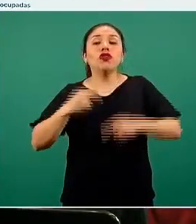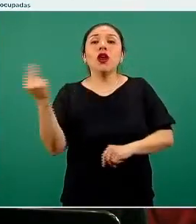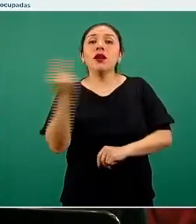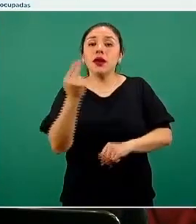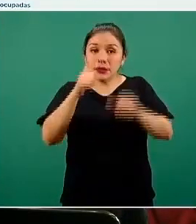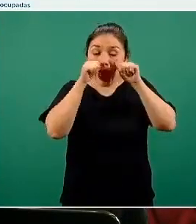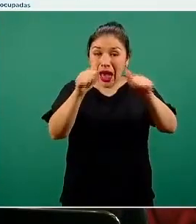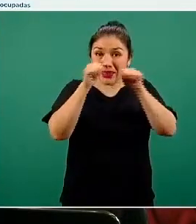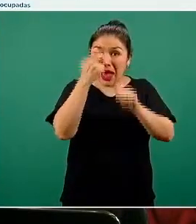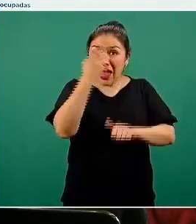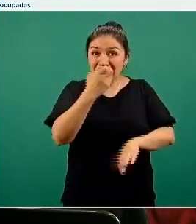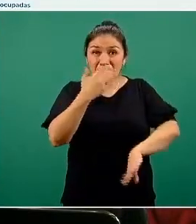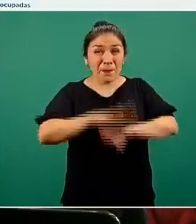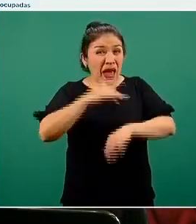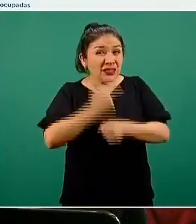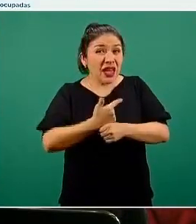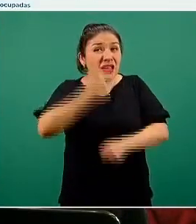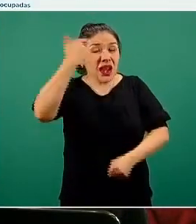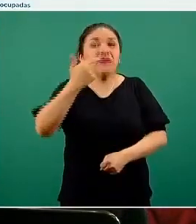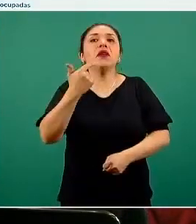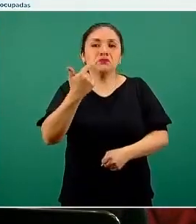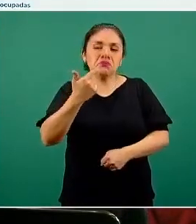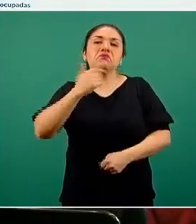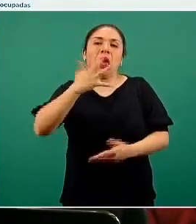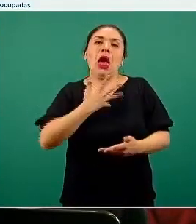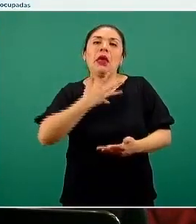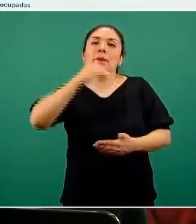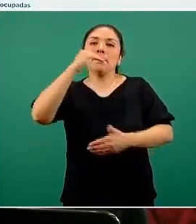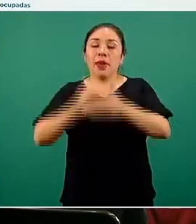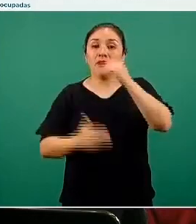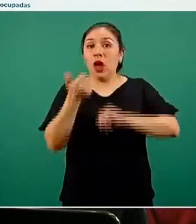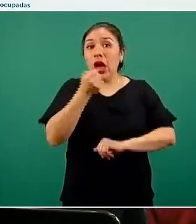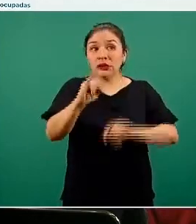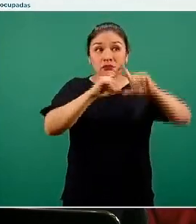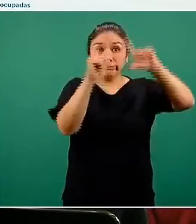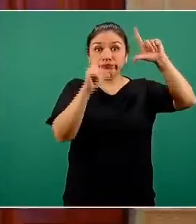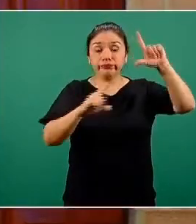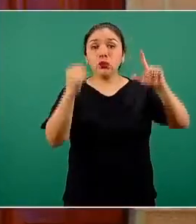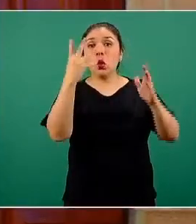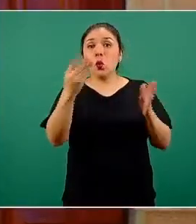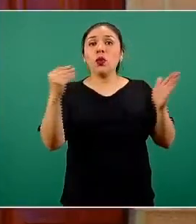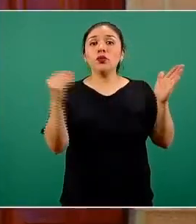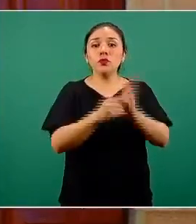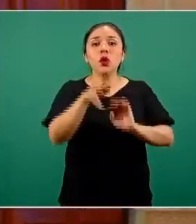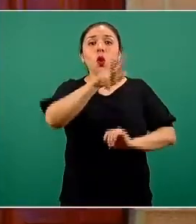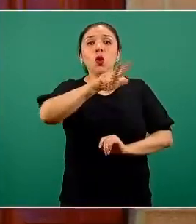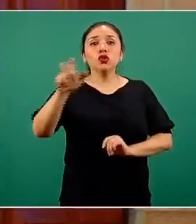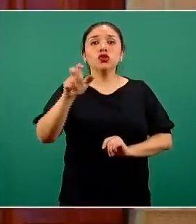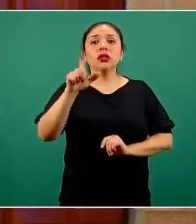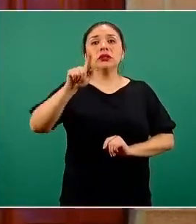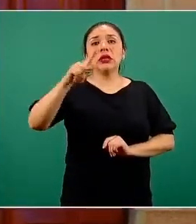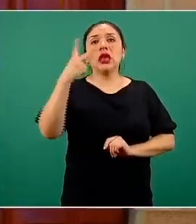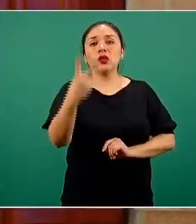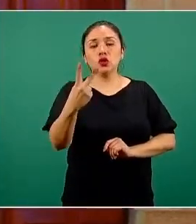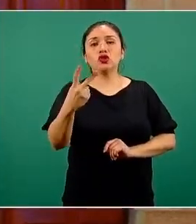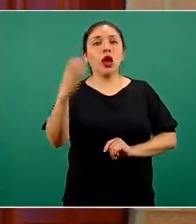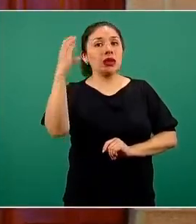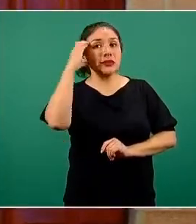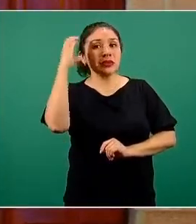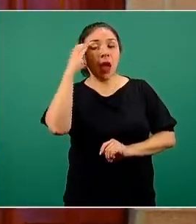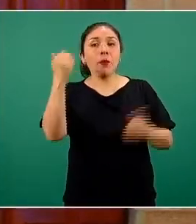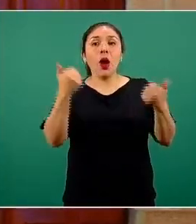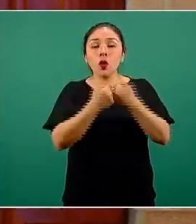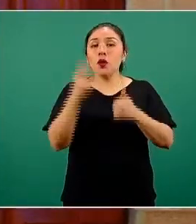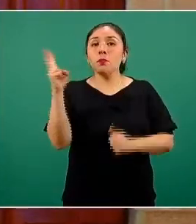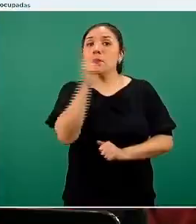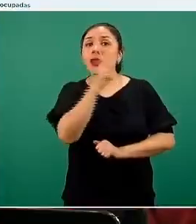tipo de camas de manera especial. A nivel nacional, son 4 mil 872 las camas con